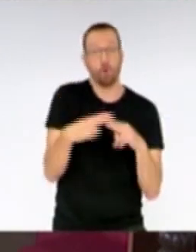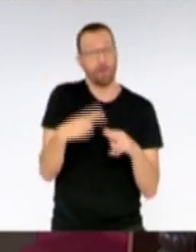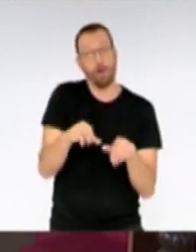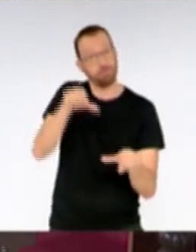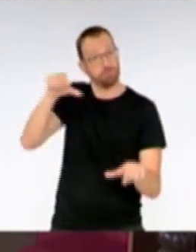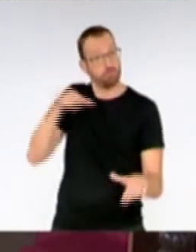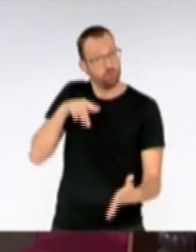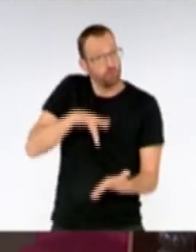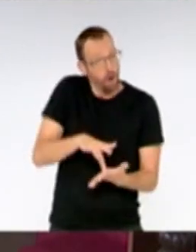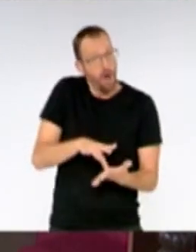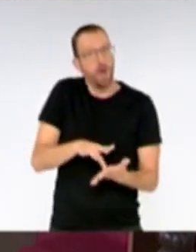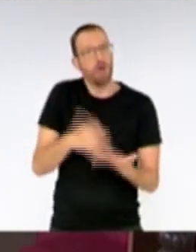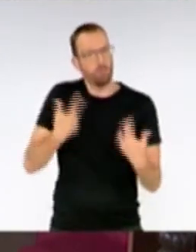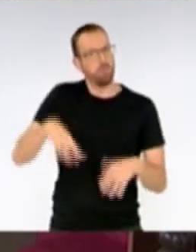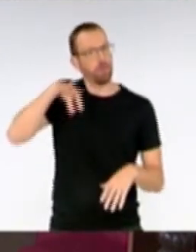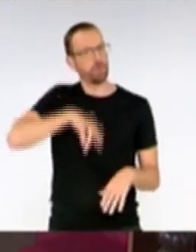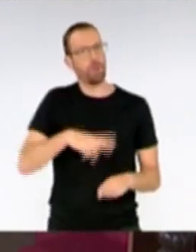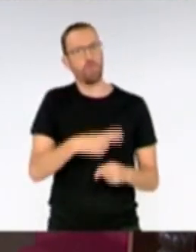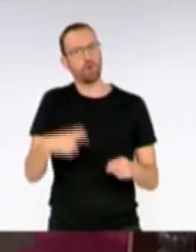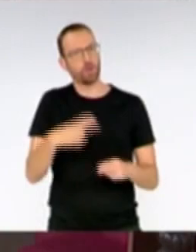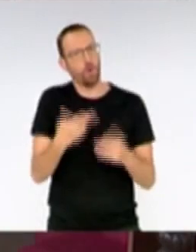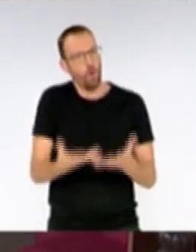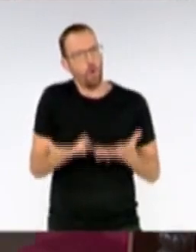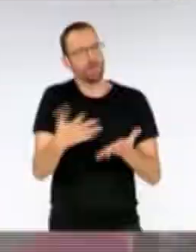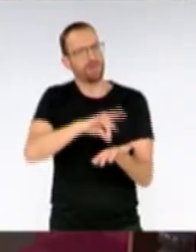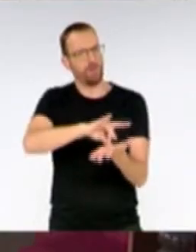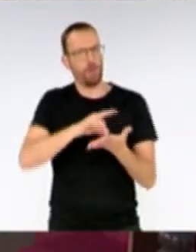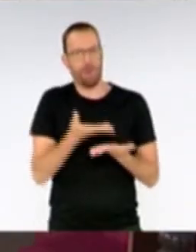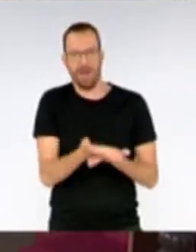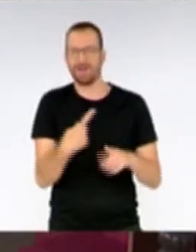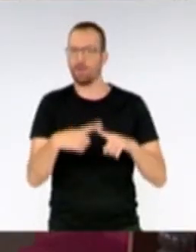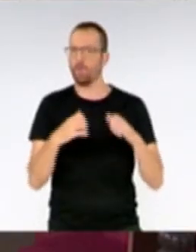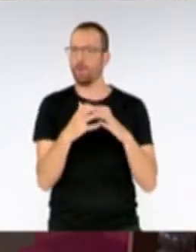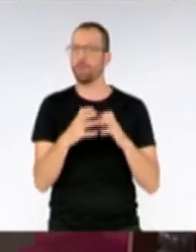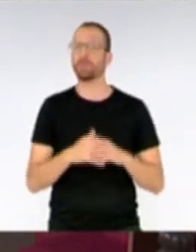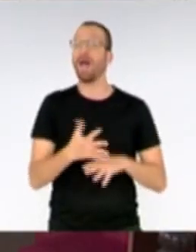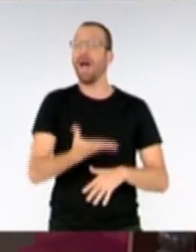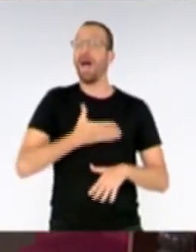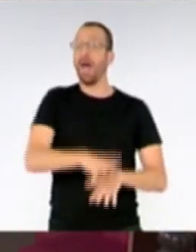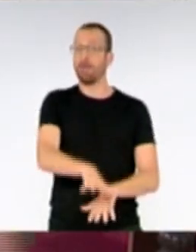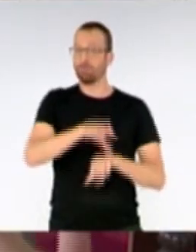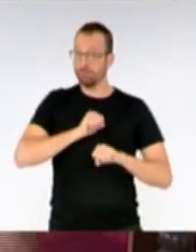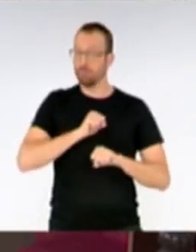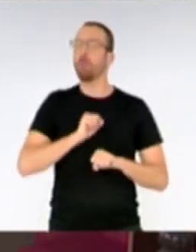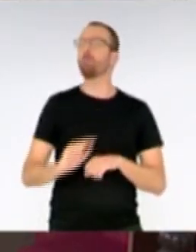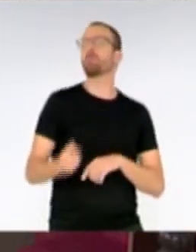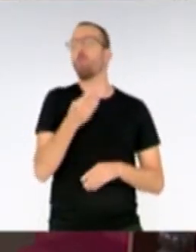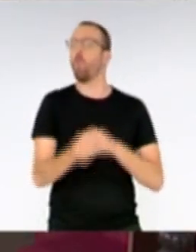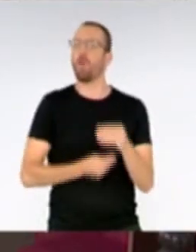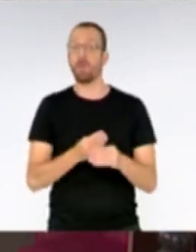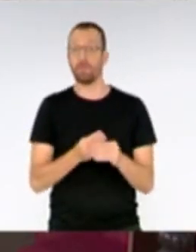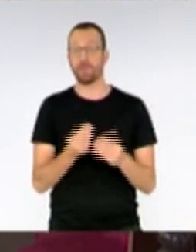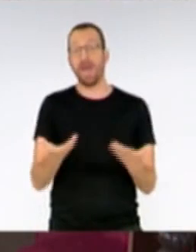tenido y mi trayectoria política lo voy a poner al servicio de mi ciudad. ¿Qué es lo primero que haría? Lo primero que haría es reunirme con el personal del